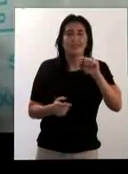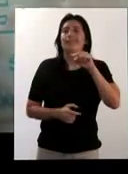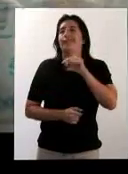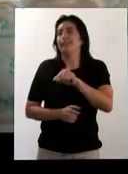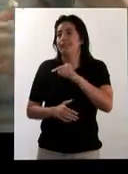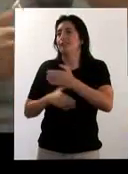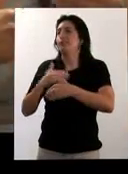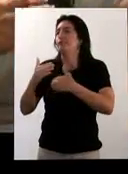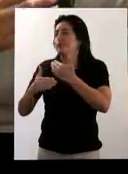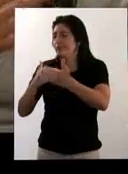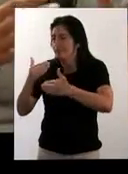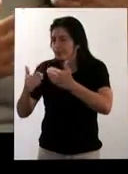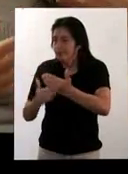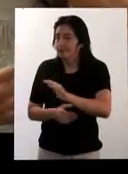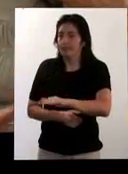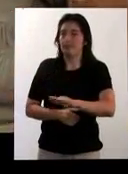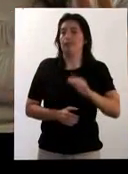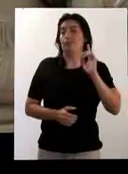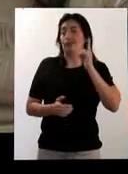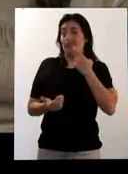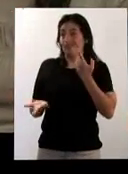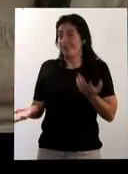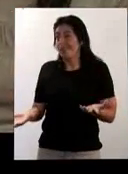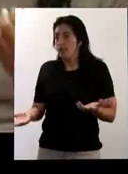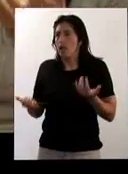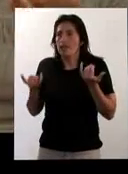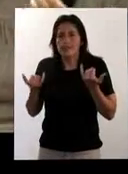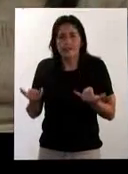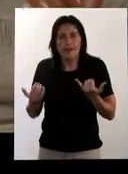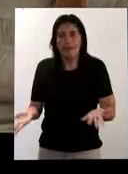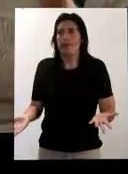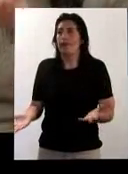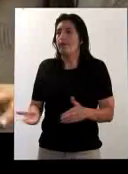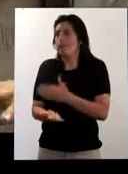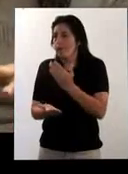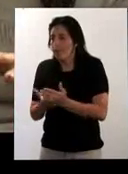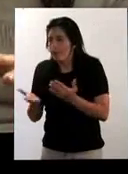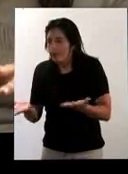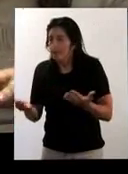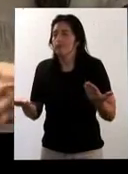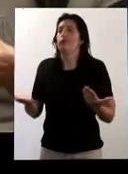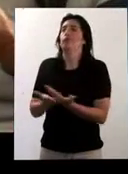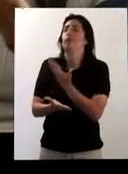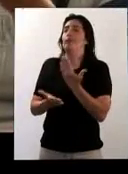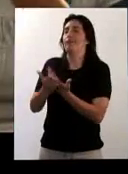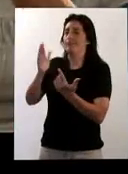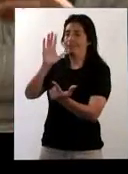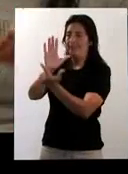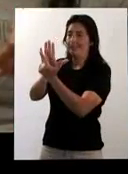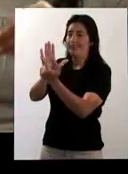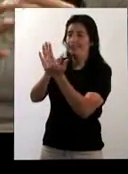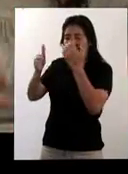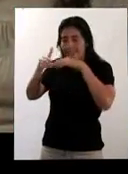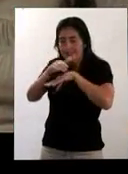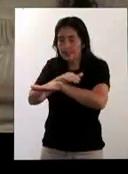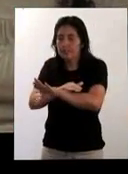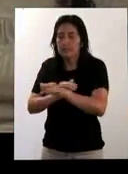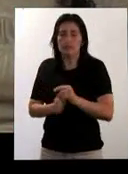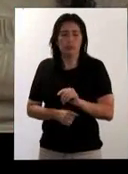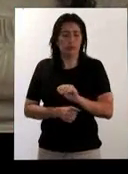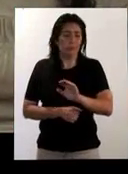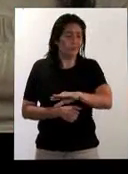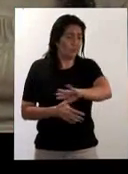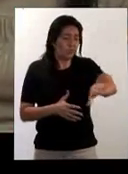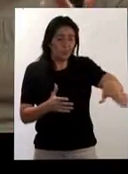¿no? Entonces, ese ha sido el proceso por lo que han pasado los sordos. ¿qué tenemos en contra ahora? Que hay una nueva ley de inclusión,